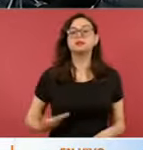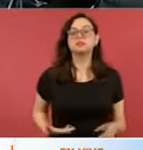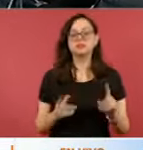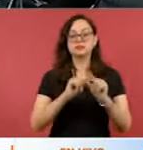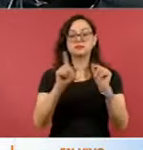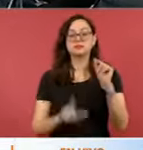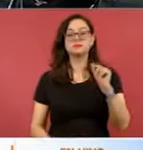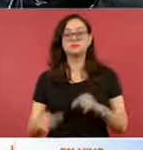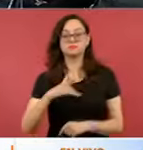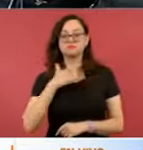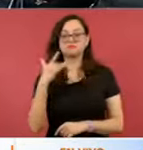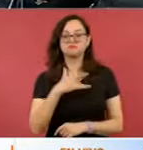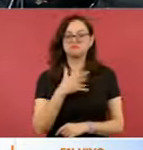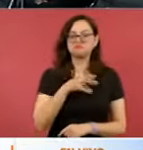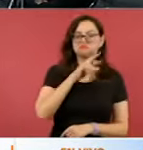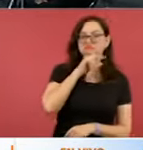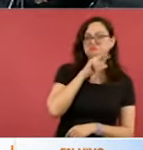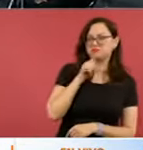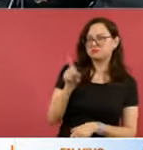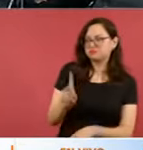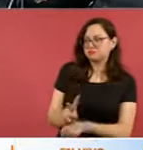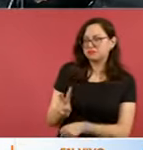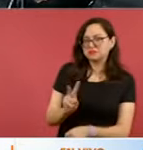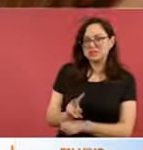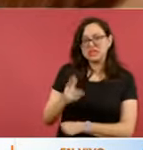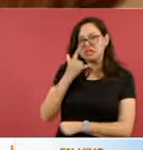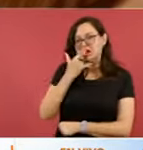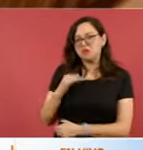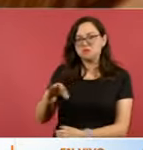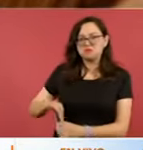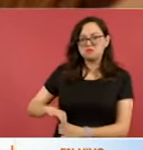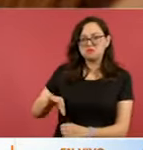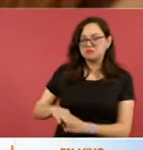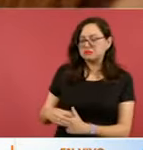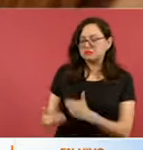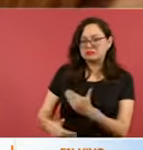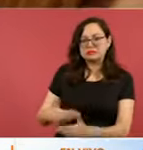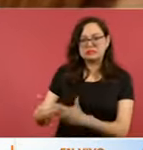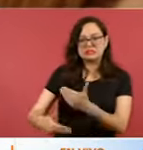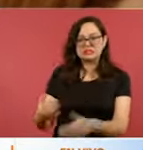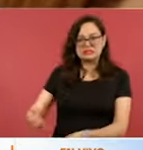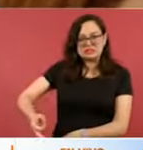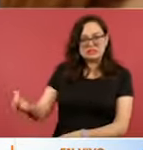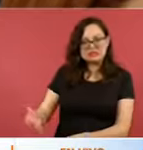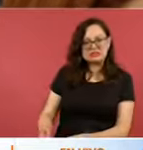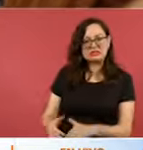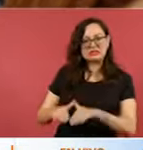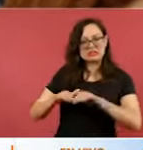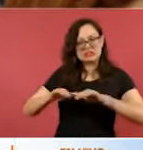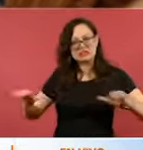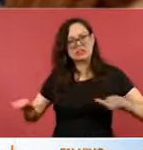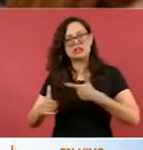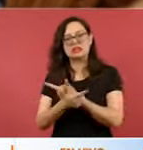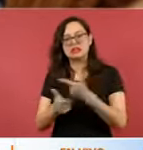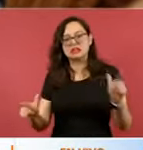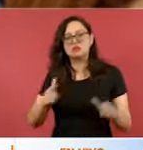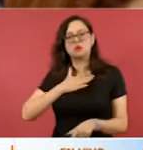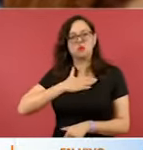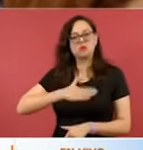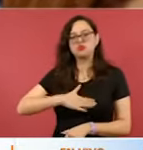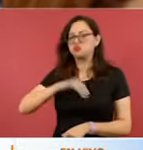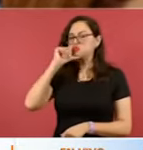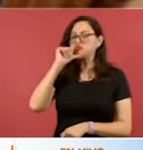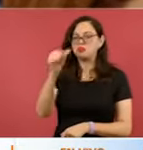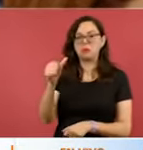México, ¿siente preocupación de que este proceso no pueda ser realmente democrático, libre y justo como se